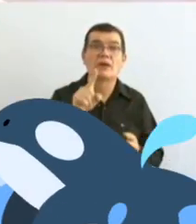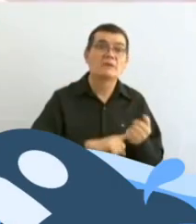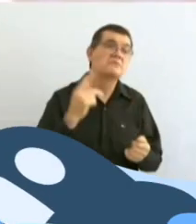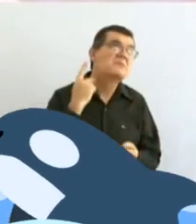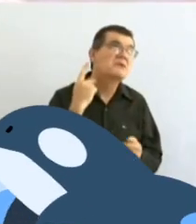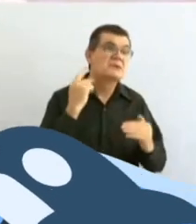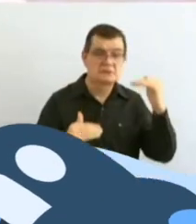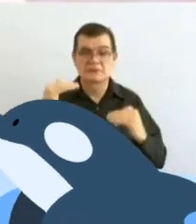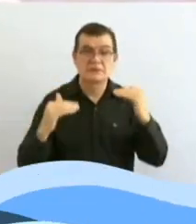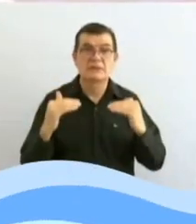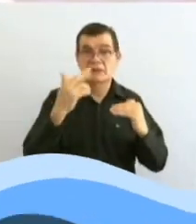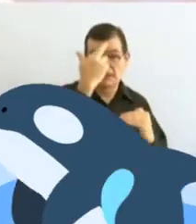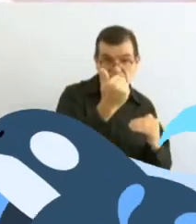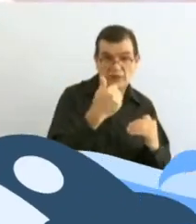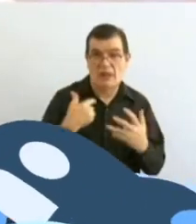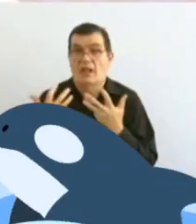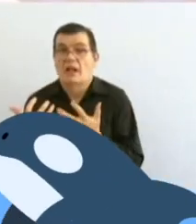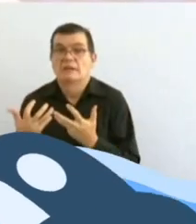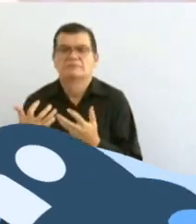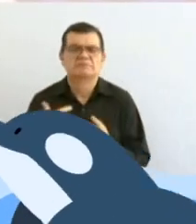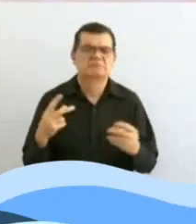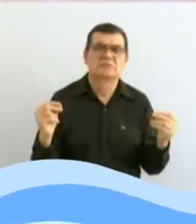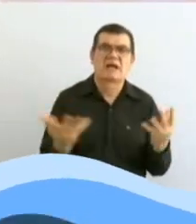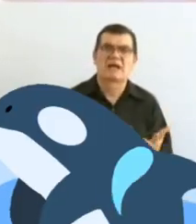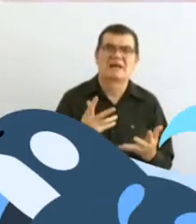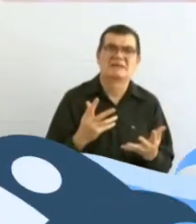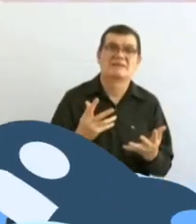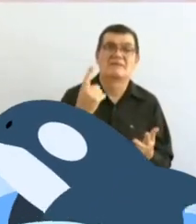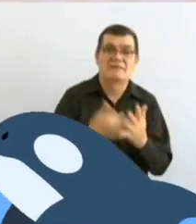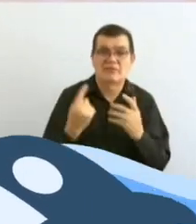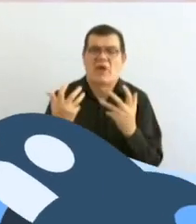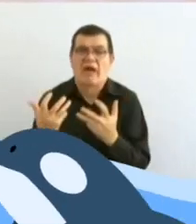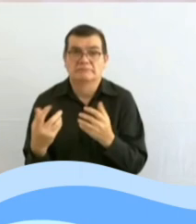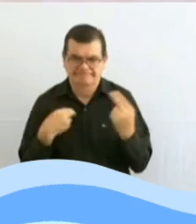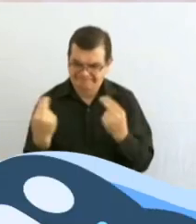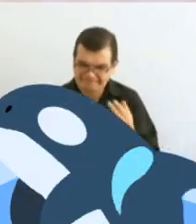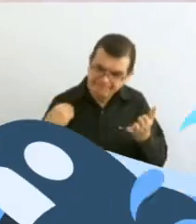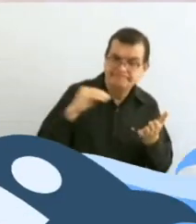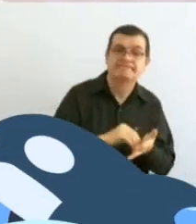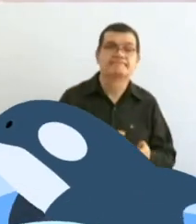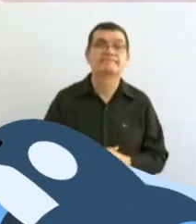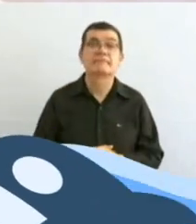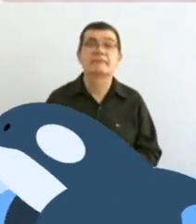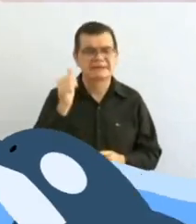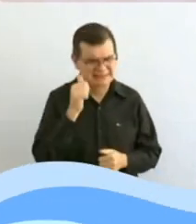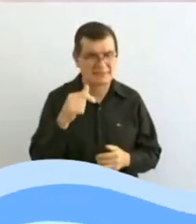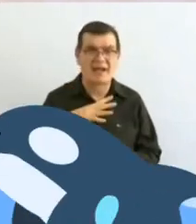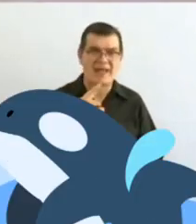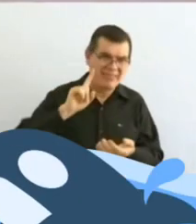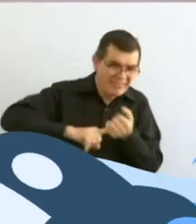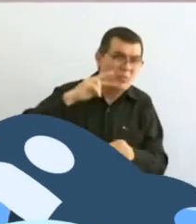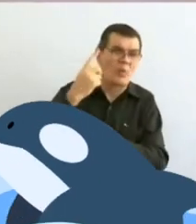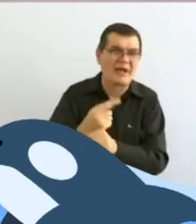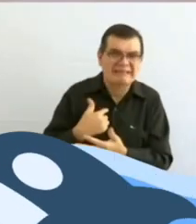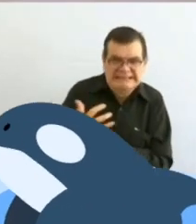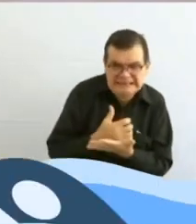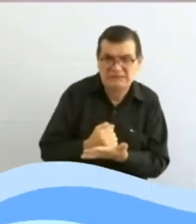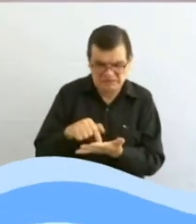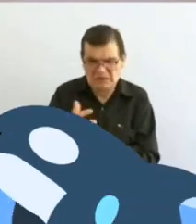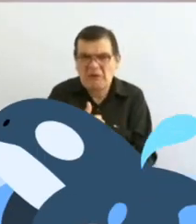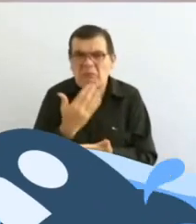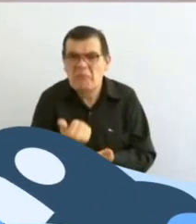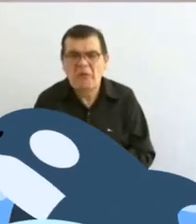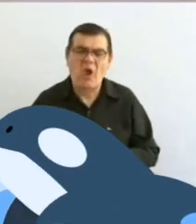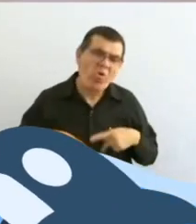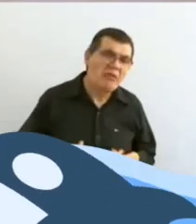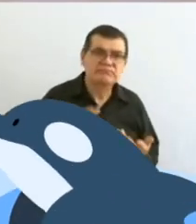política es el equilibrio entre la razón y la pasión, no se hace nada sin la pasión. Siempre hay tener ganas. Sin ganas, no.